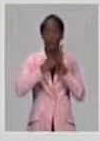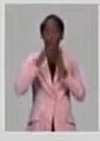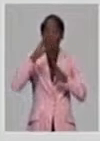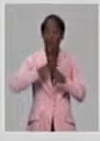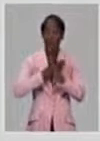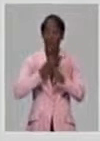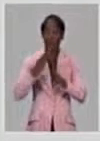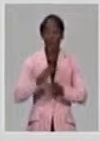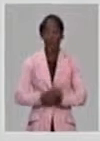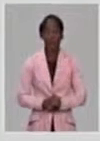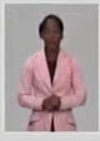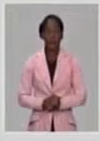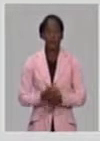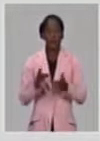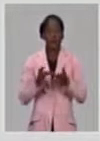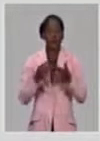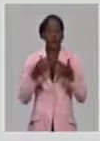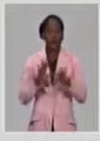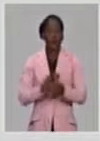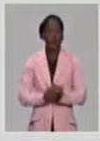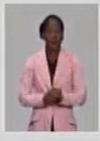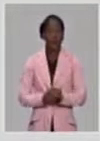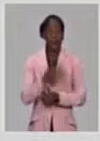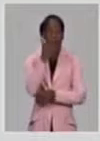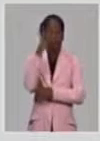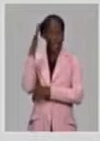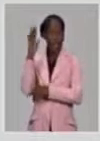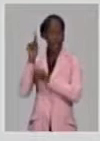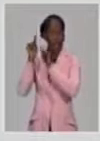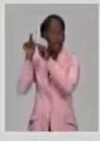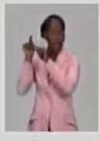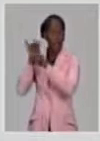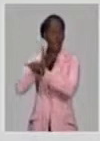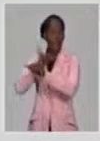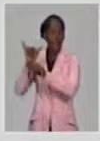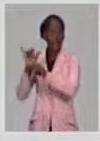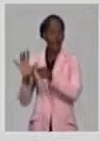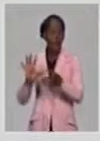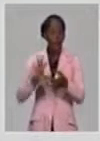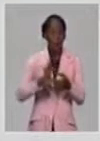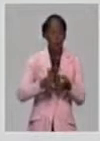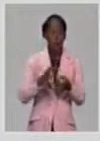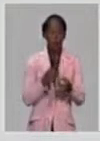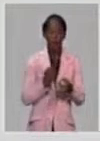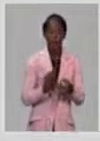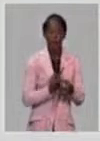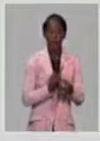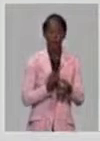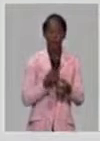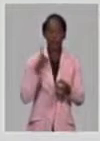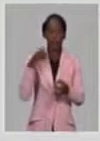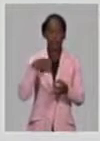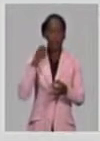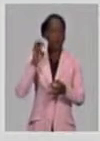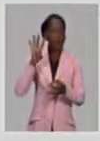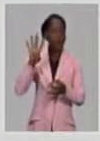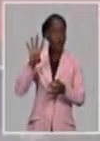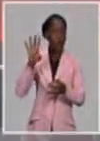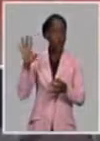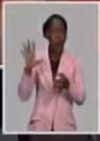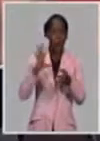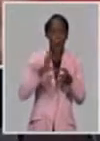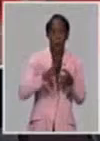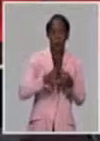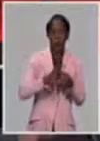extranjeras, importantes, que también están aportando, y 11 son del sector no estatal. Las mismas las clasificamos en